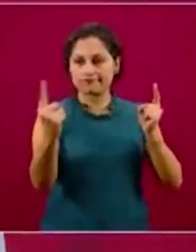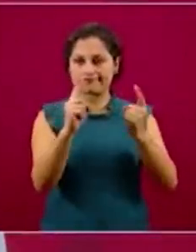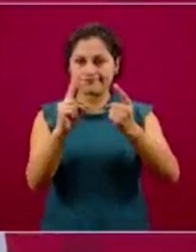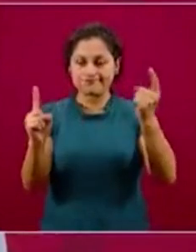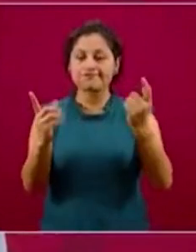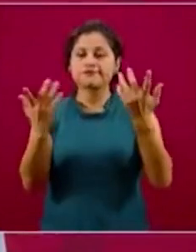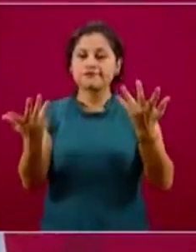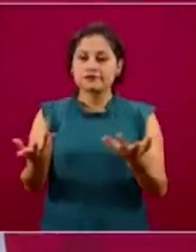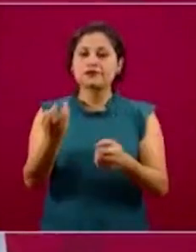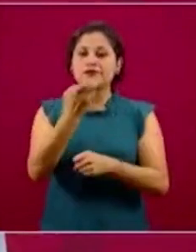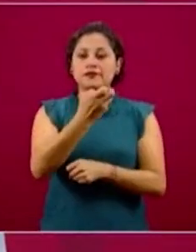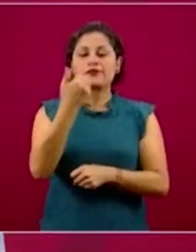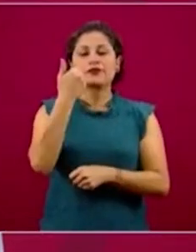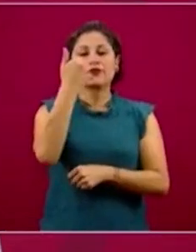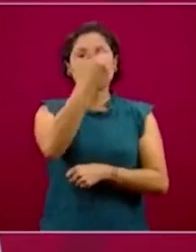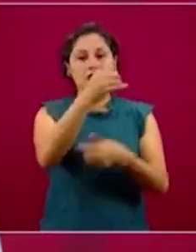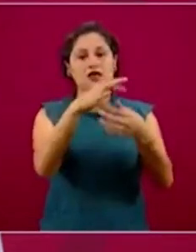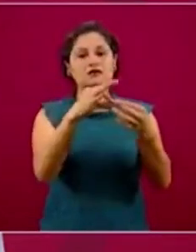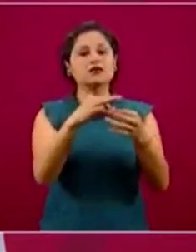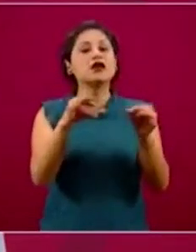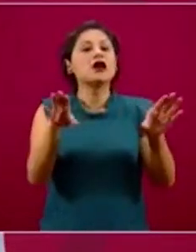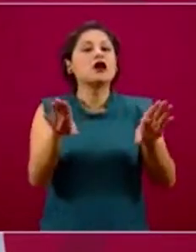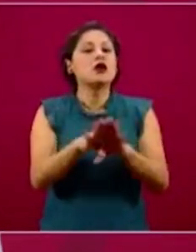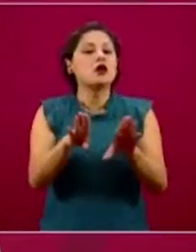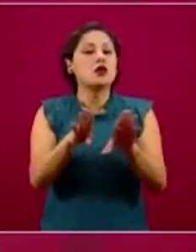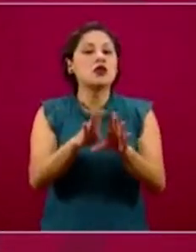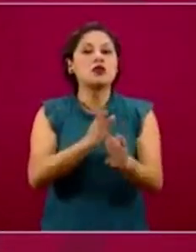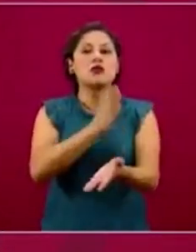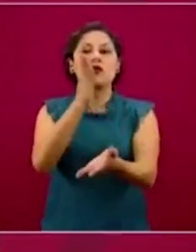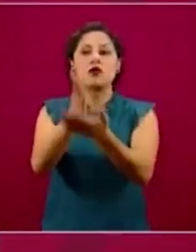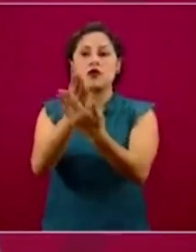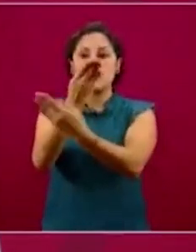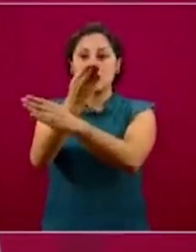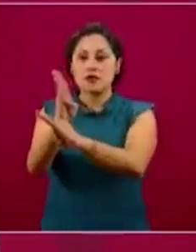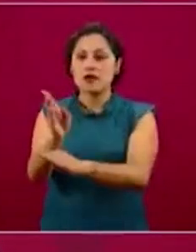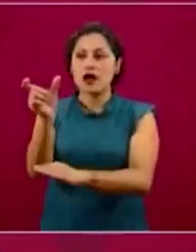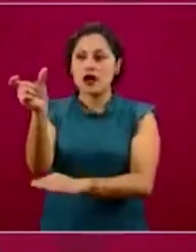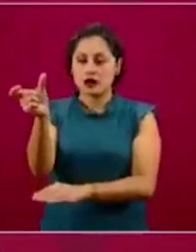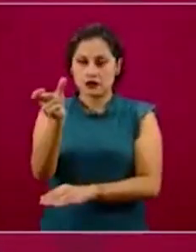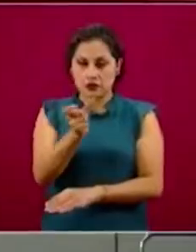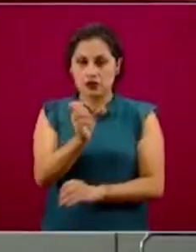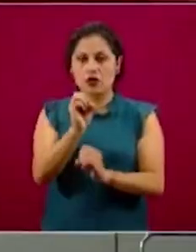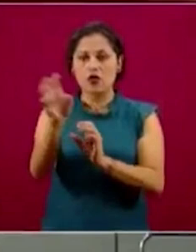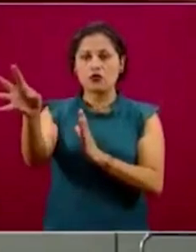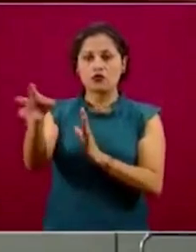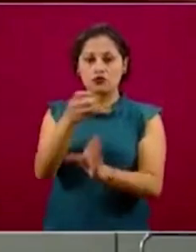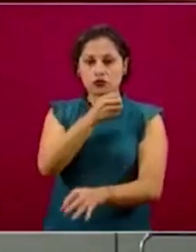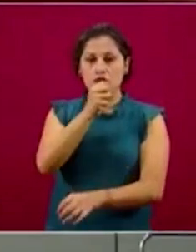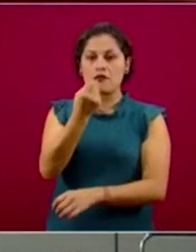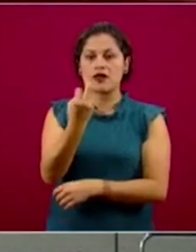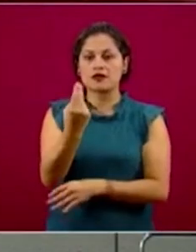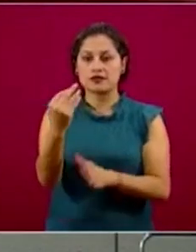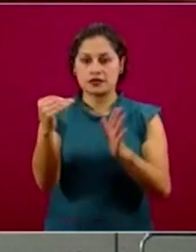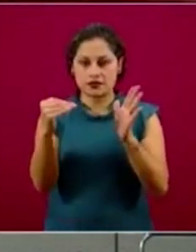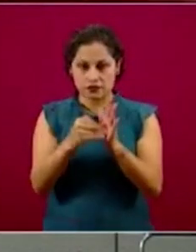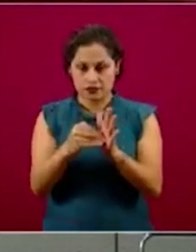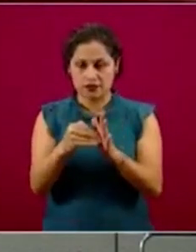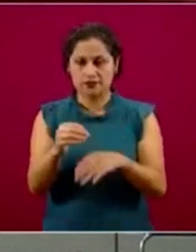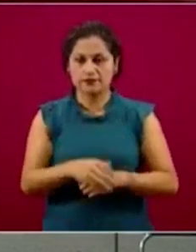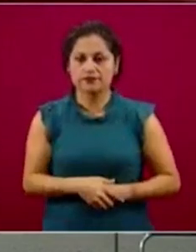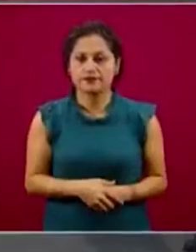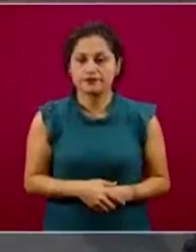obtener la tarjeta de crédito o el retiro de los 25 mil pesos de apoyo.